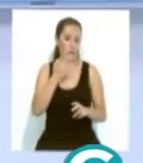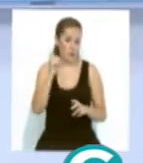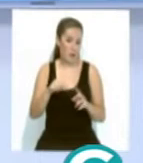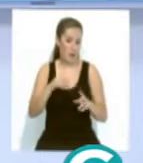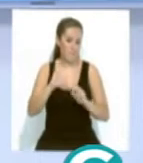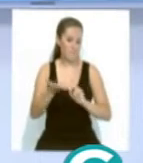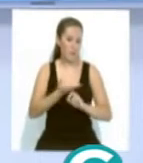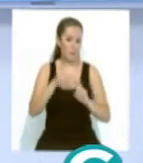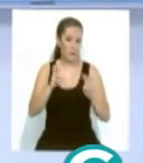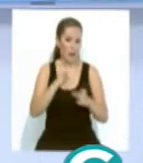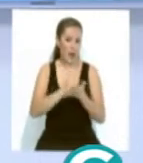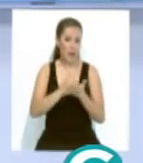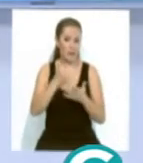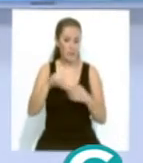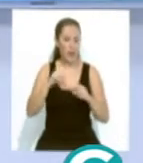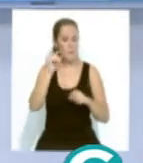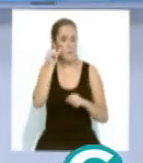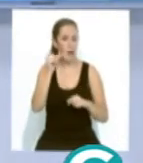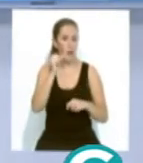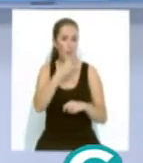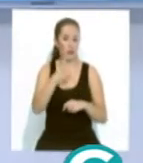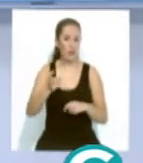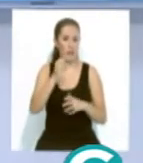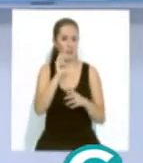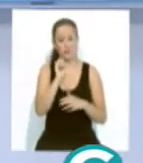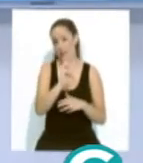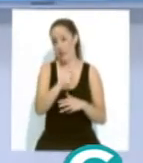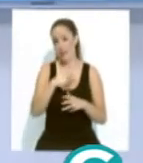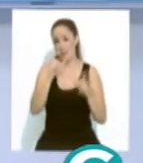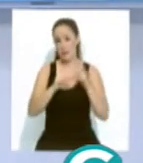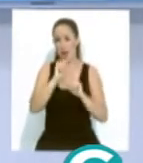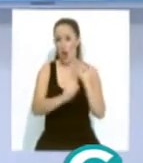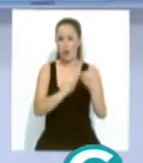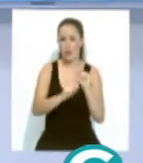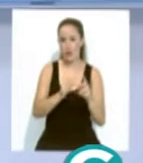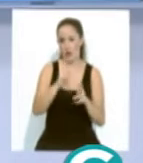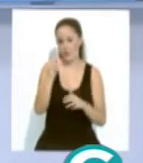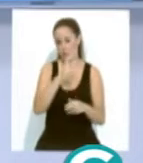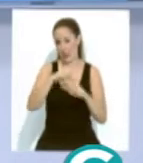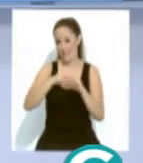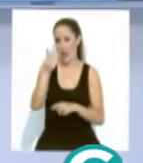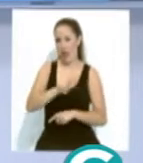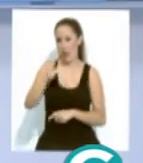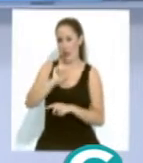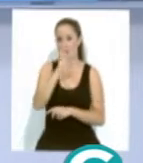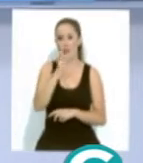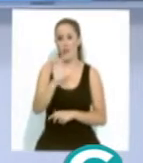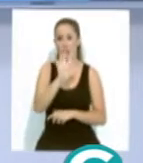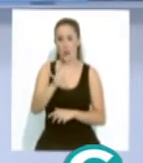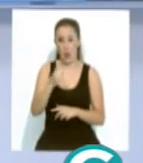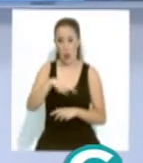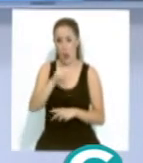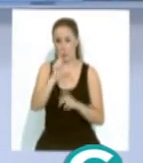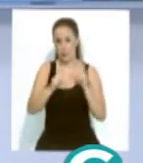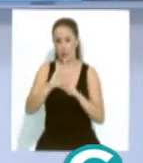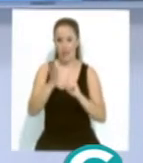protocolo al que se someten las embarazadas. Ya son 213 los contagios a nivel nacional, 205 de ellos en Andalucía.